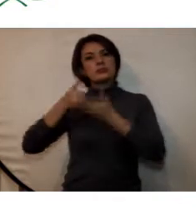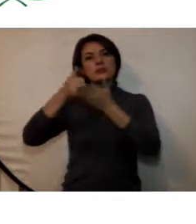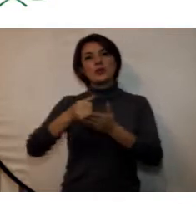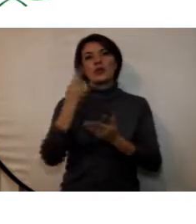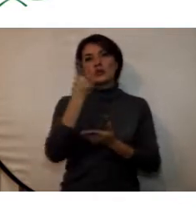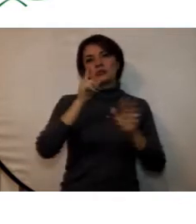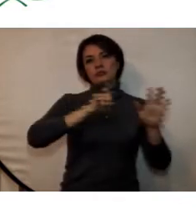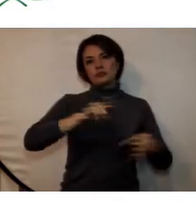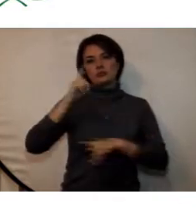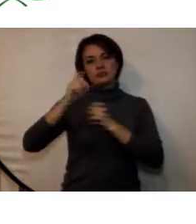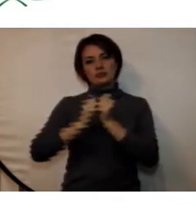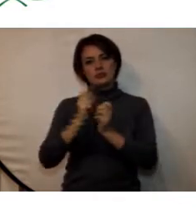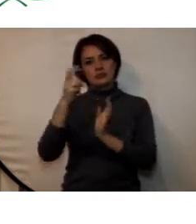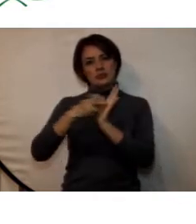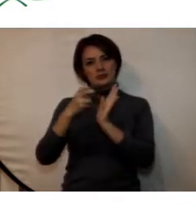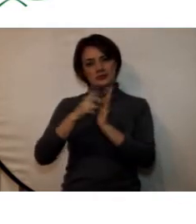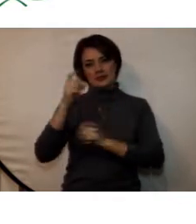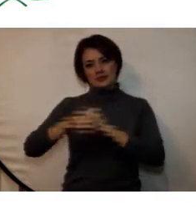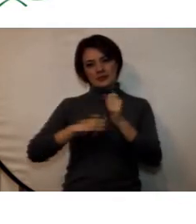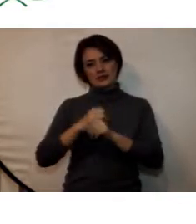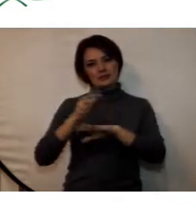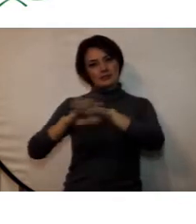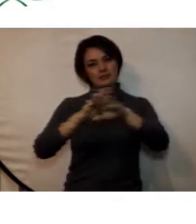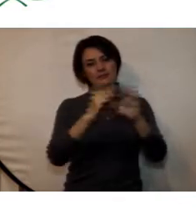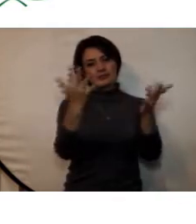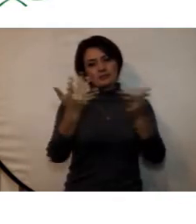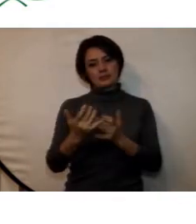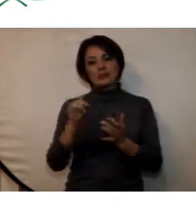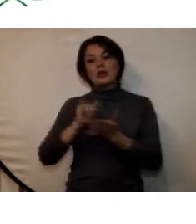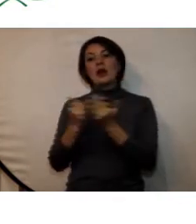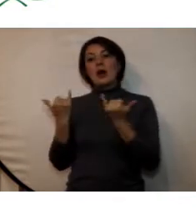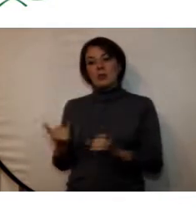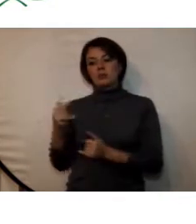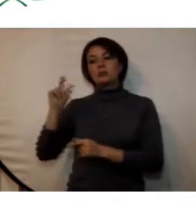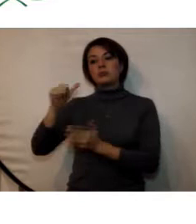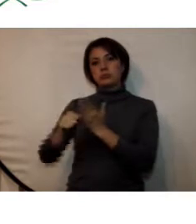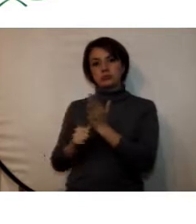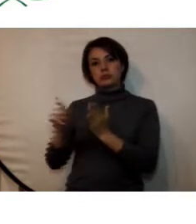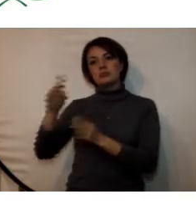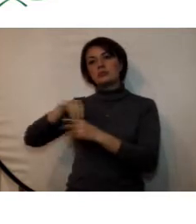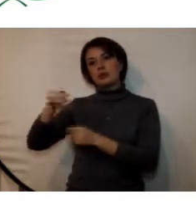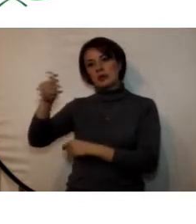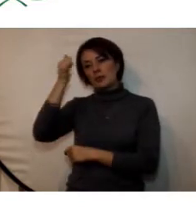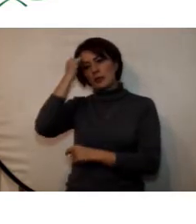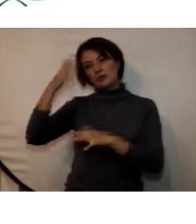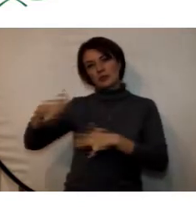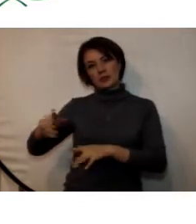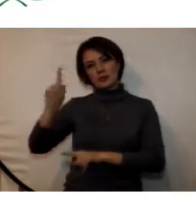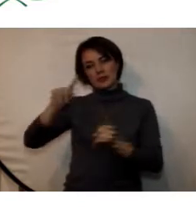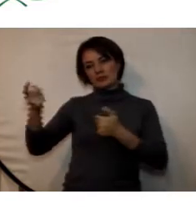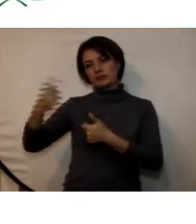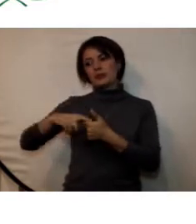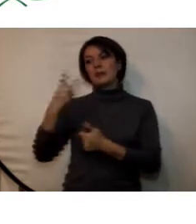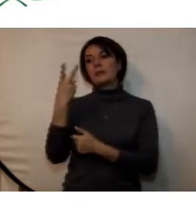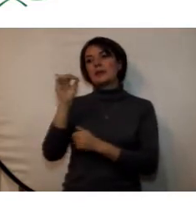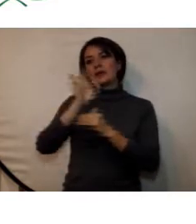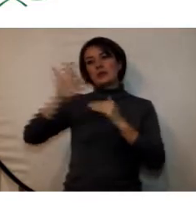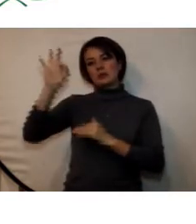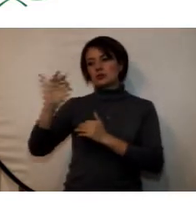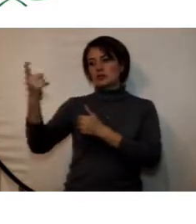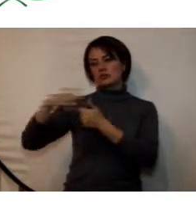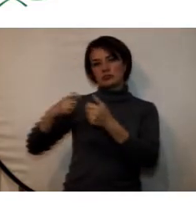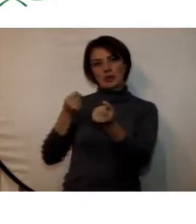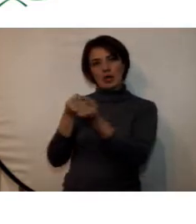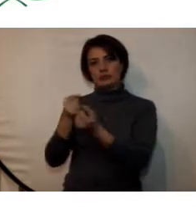convocatorias anuales en la actualidad mediante este programa se apoya también a docentes catedráticos y ocasionales con un 20% del valor de su